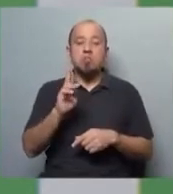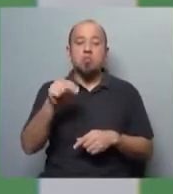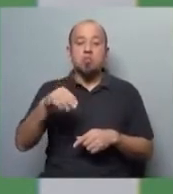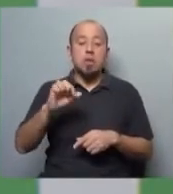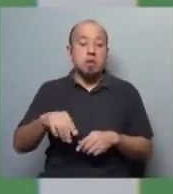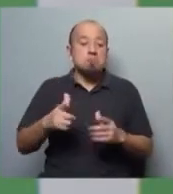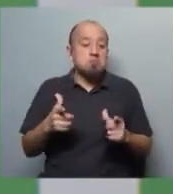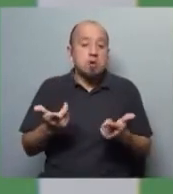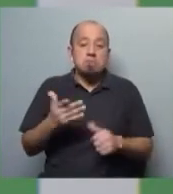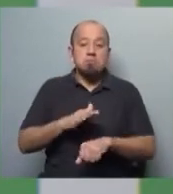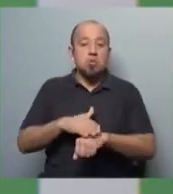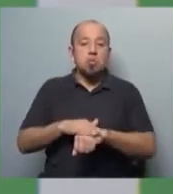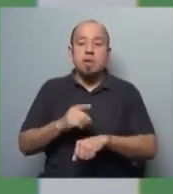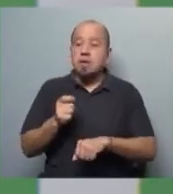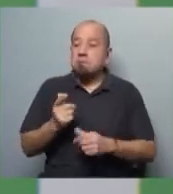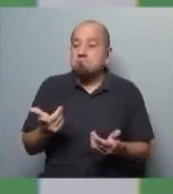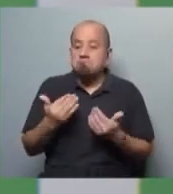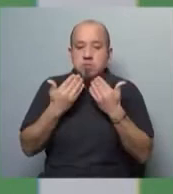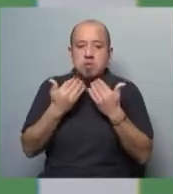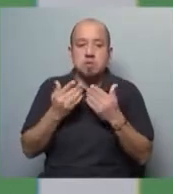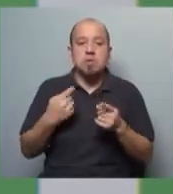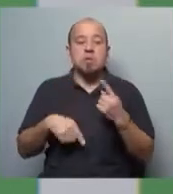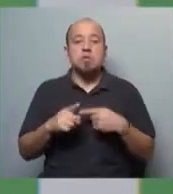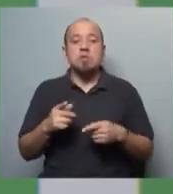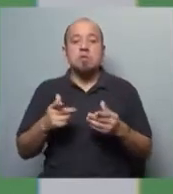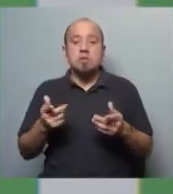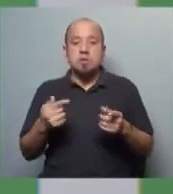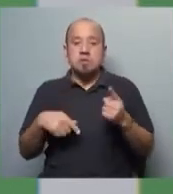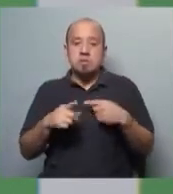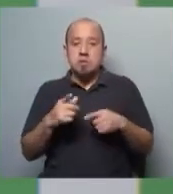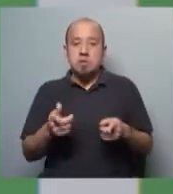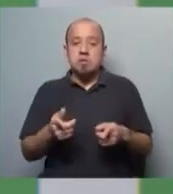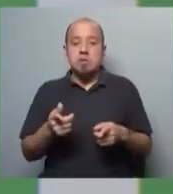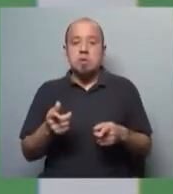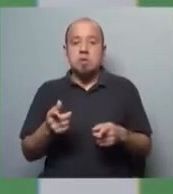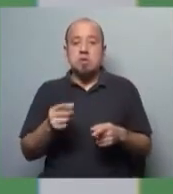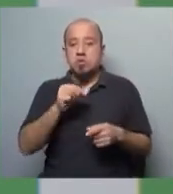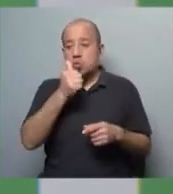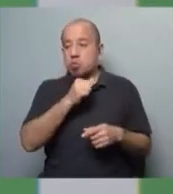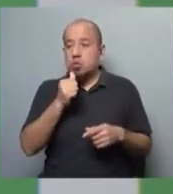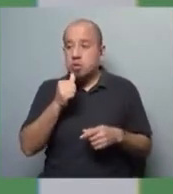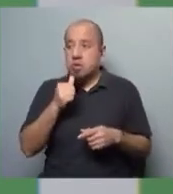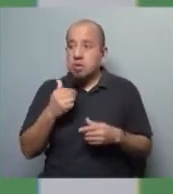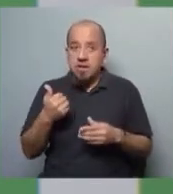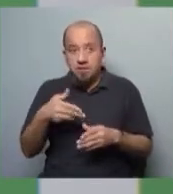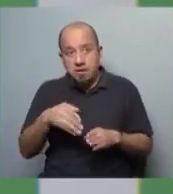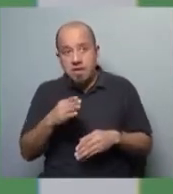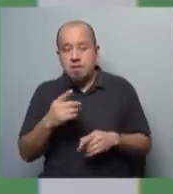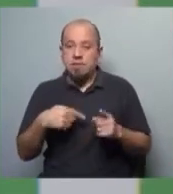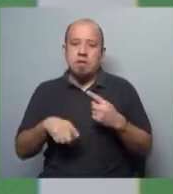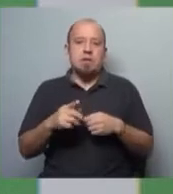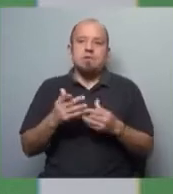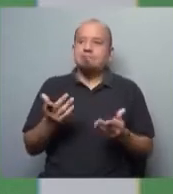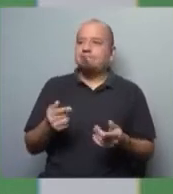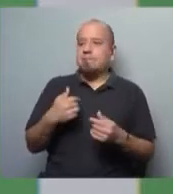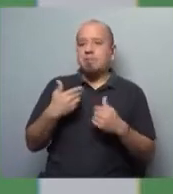es que las respuestas que supuestamente son para solventar un problema se convirtieron en permanentes, neutralizaron la